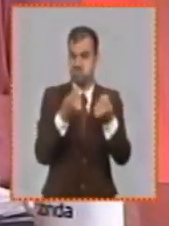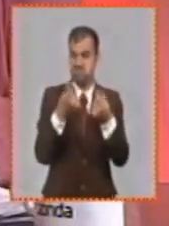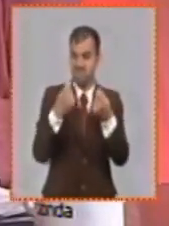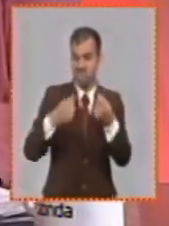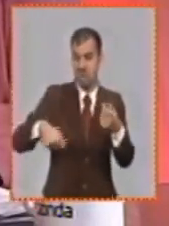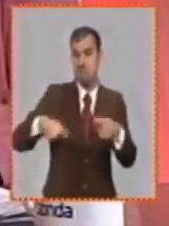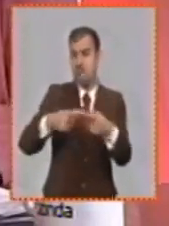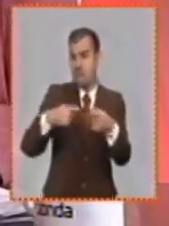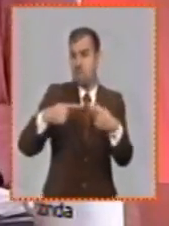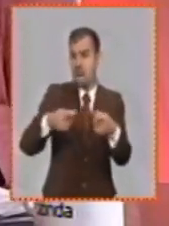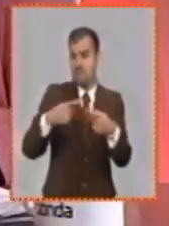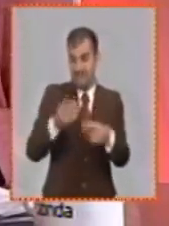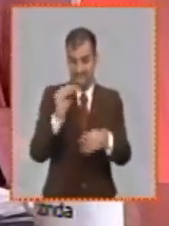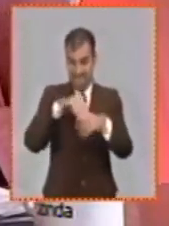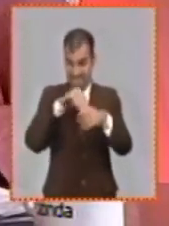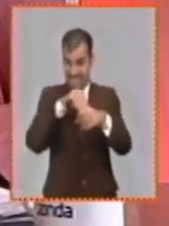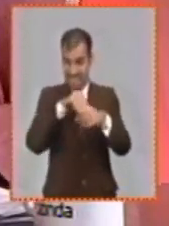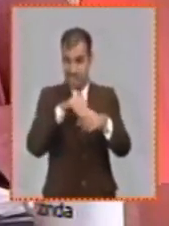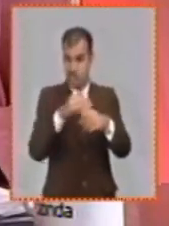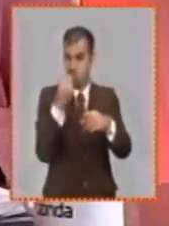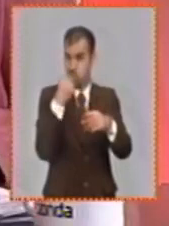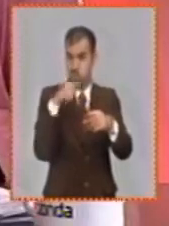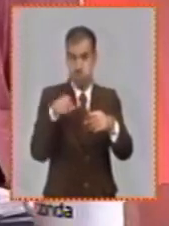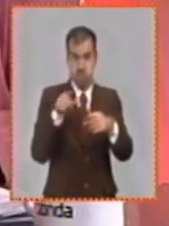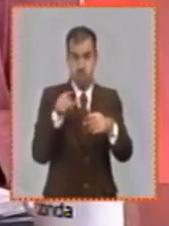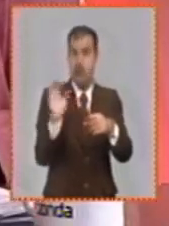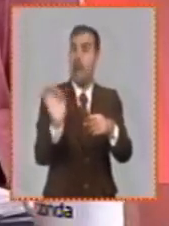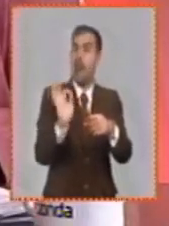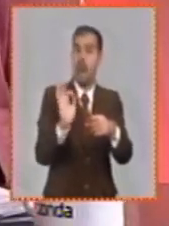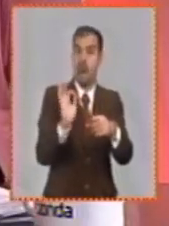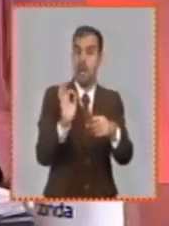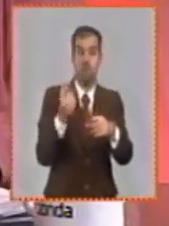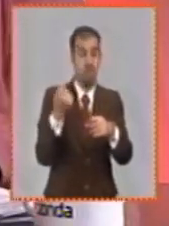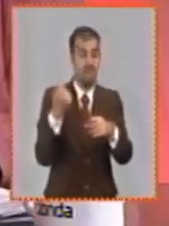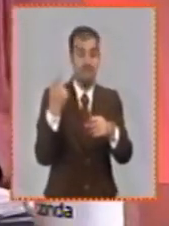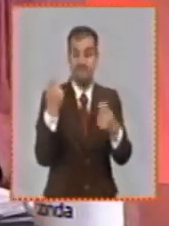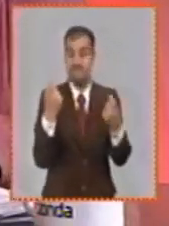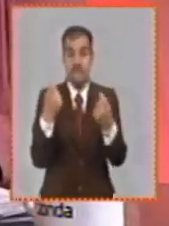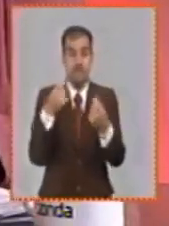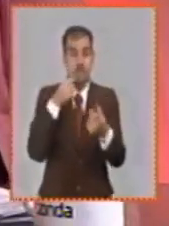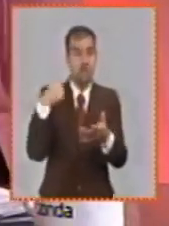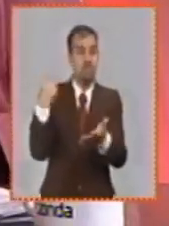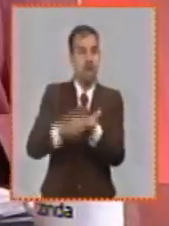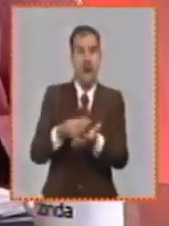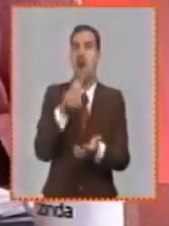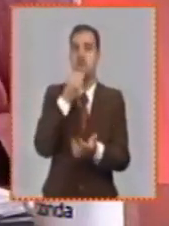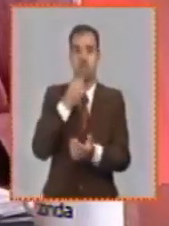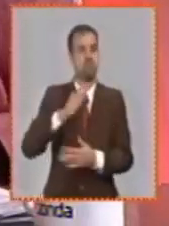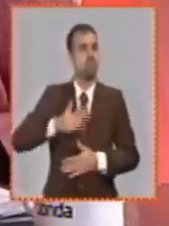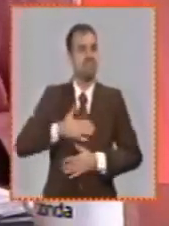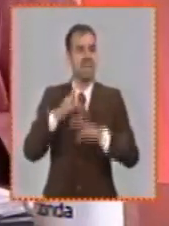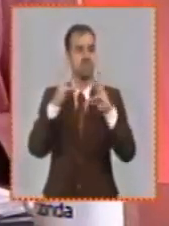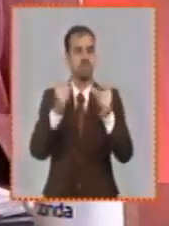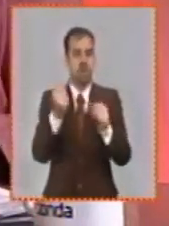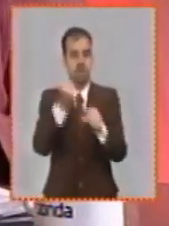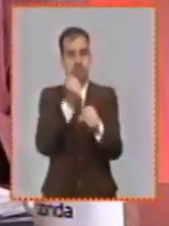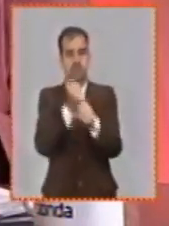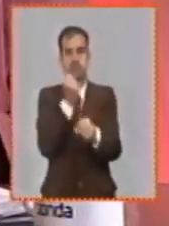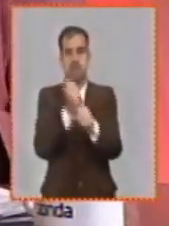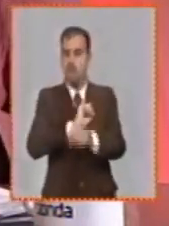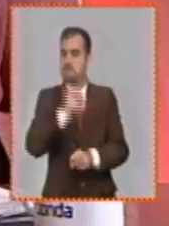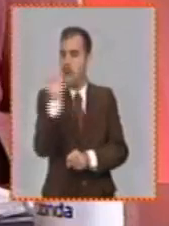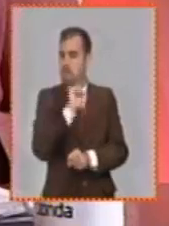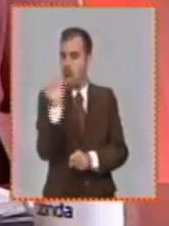en su totalidad con los ingresos de comedor nosotros estamos planteando la posibilidad que lo pueda asumir con sus resultados